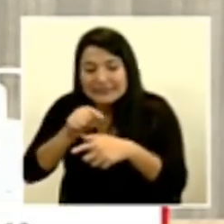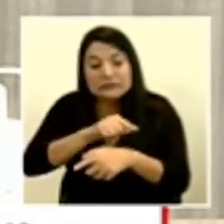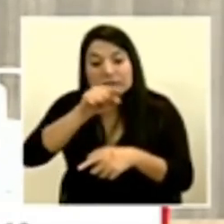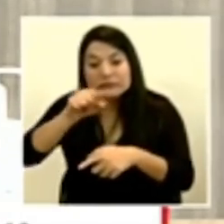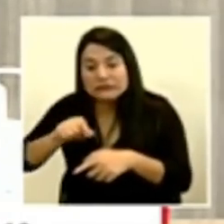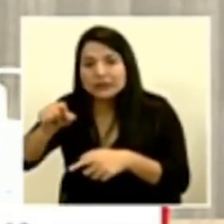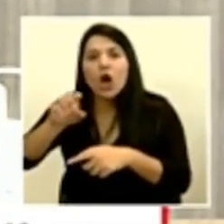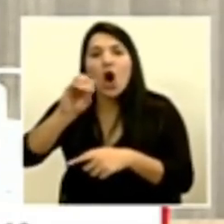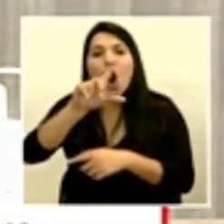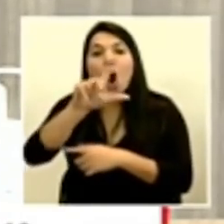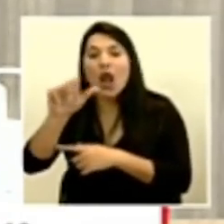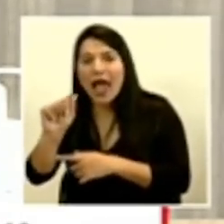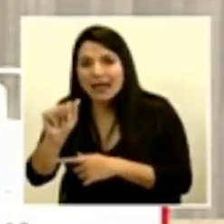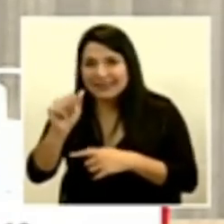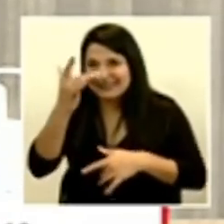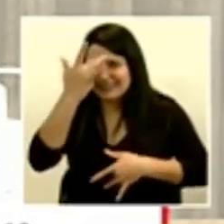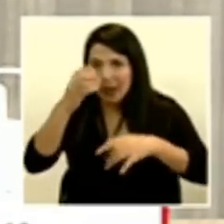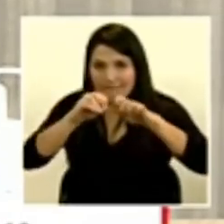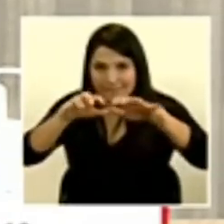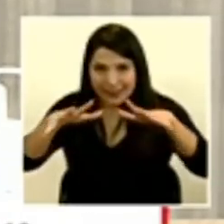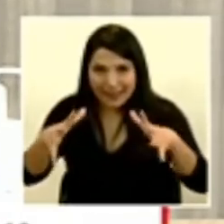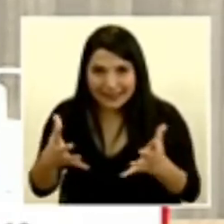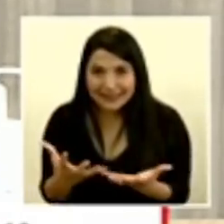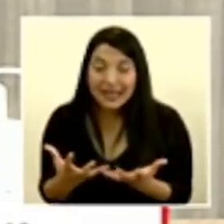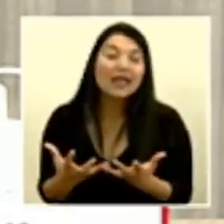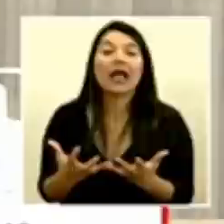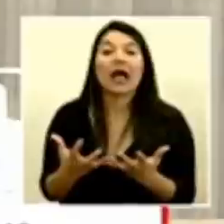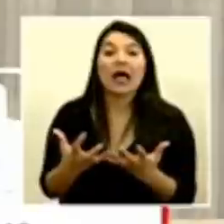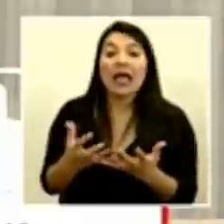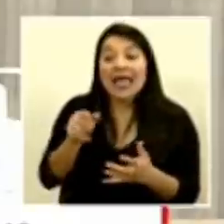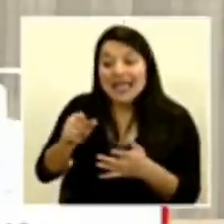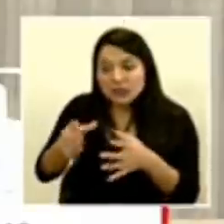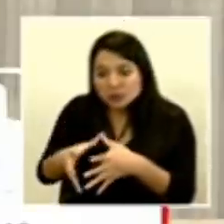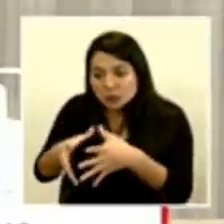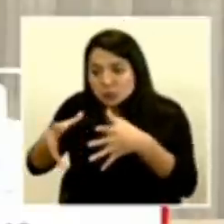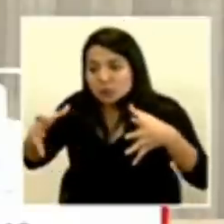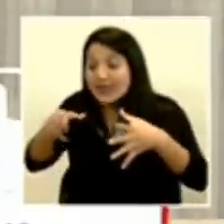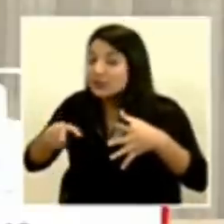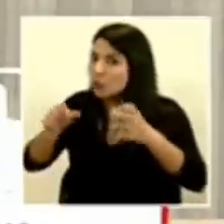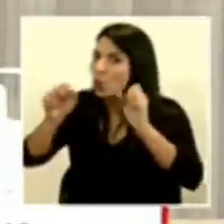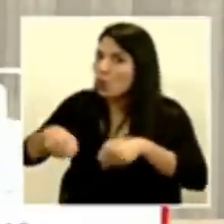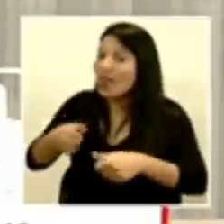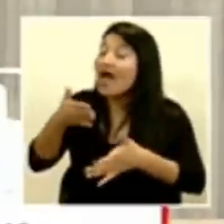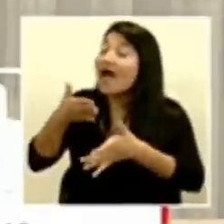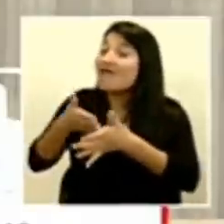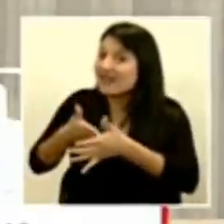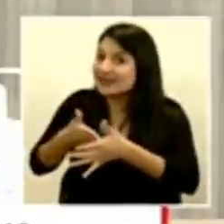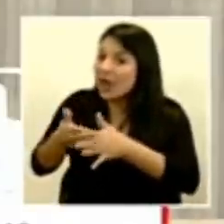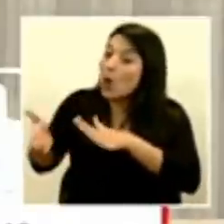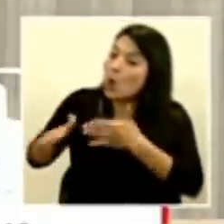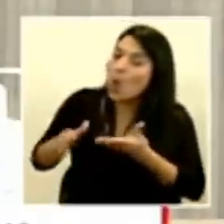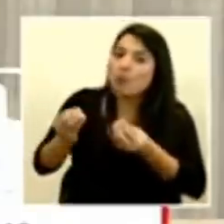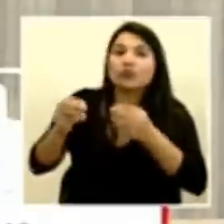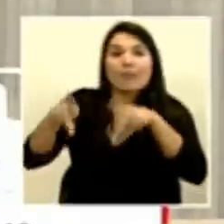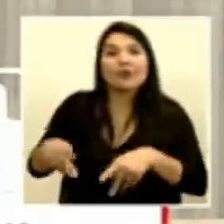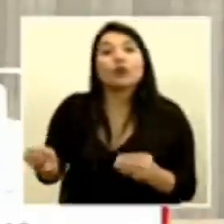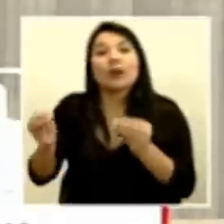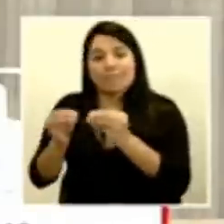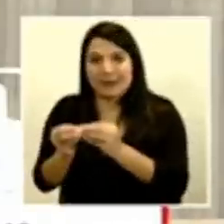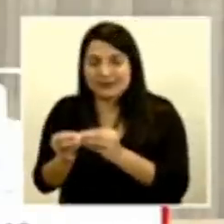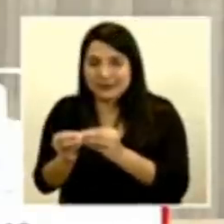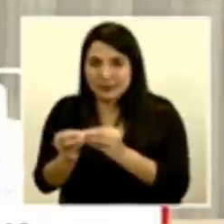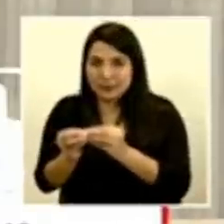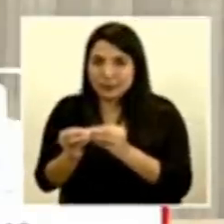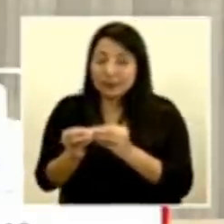inmunización es muy alta pero con un costo de vidas enorme y eso hace que la cantidad de personas que todavía pueden contraer el virus sea menor